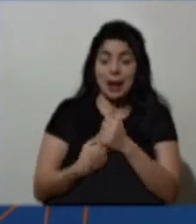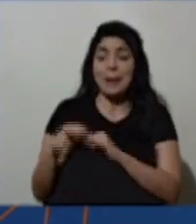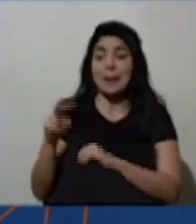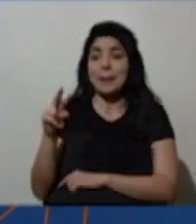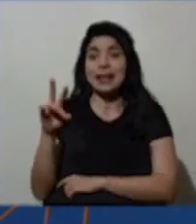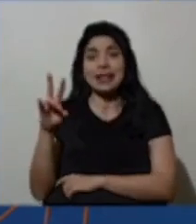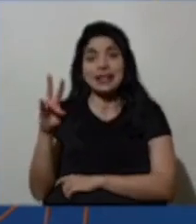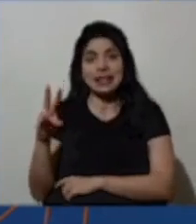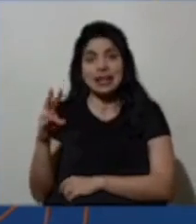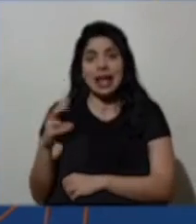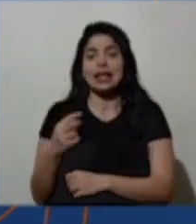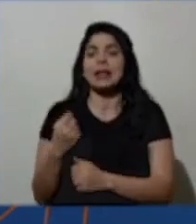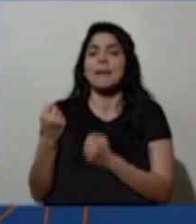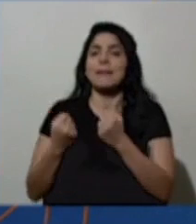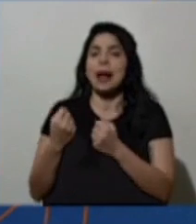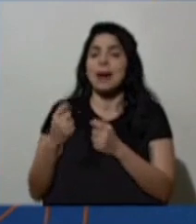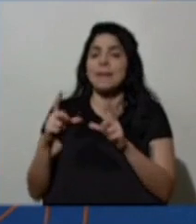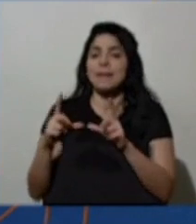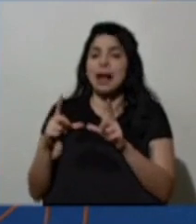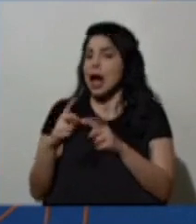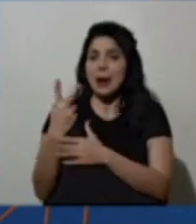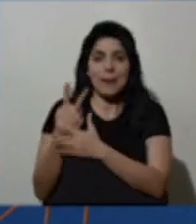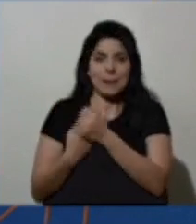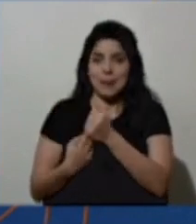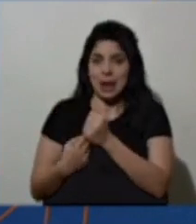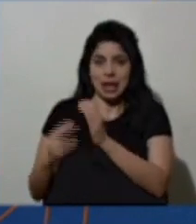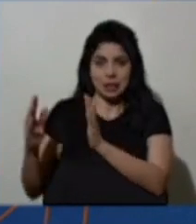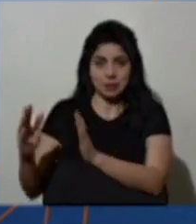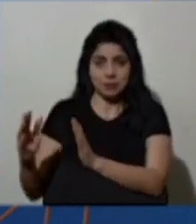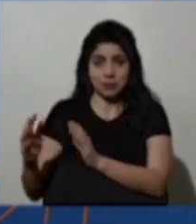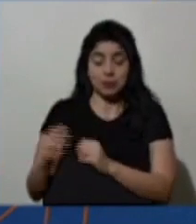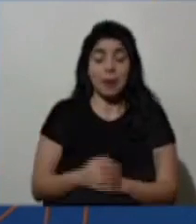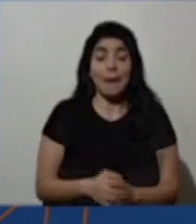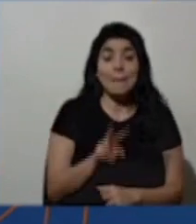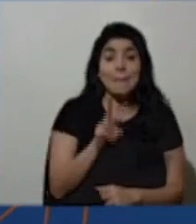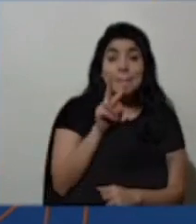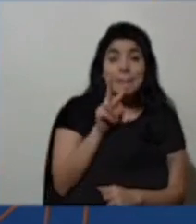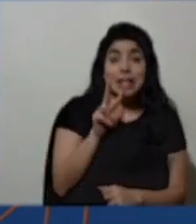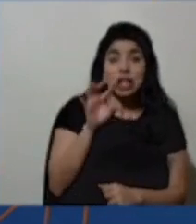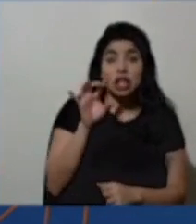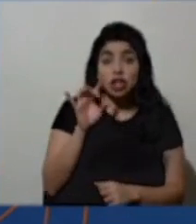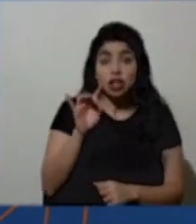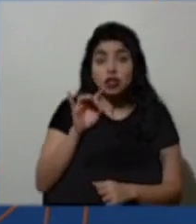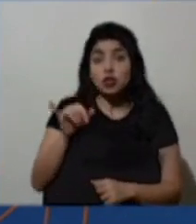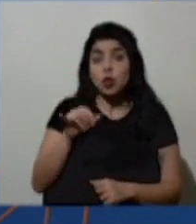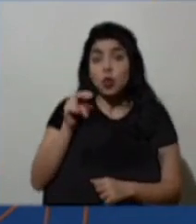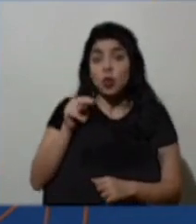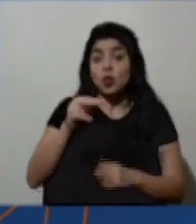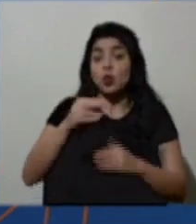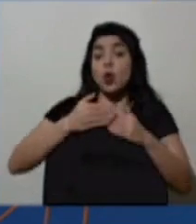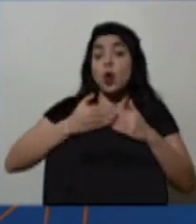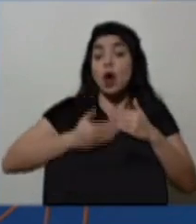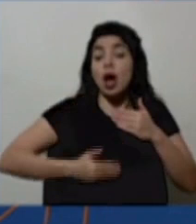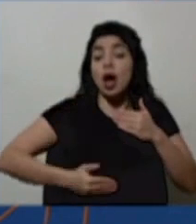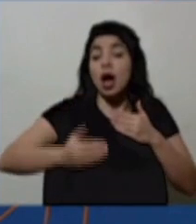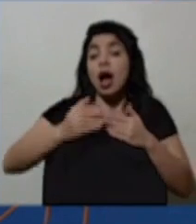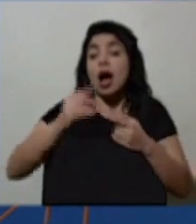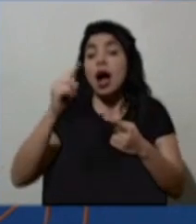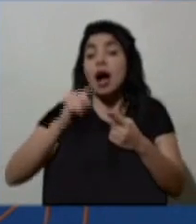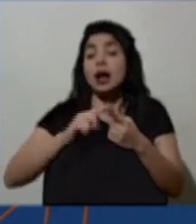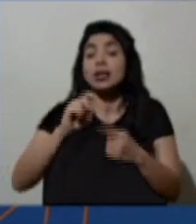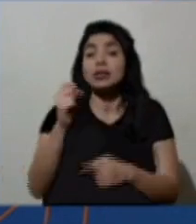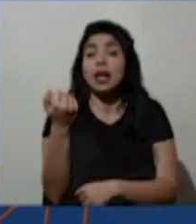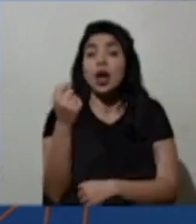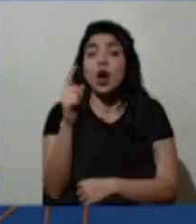las placas impares. A partir del 28 de junio y hasta el 11 de julio,